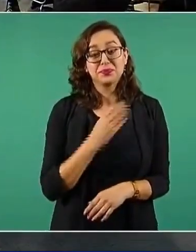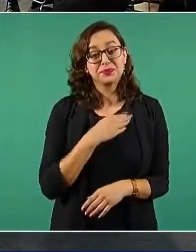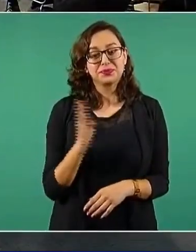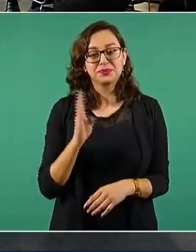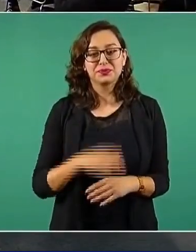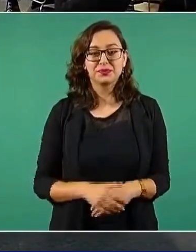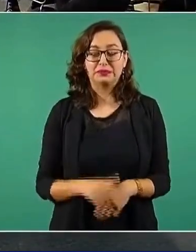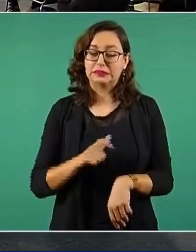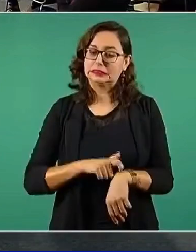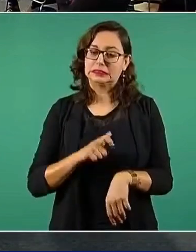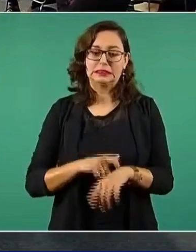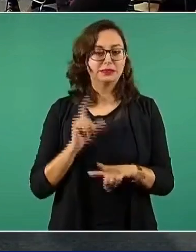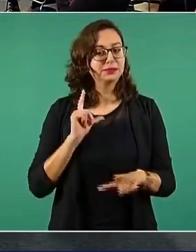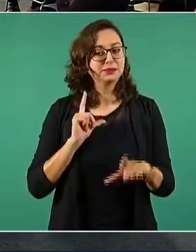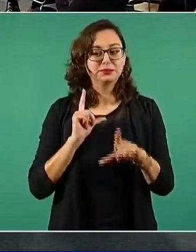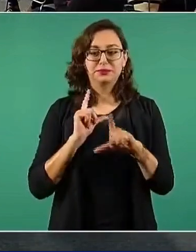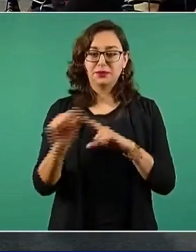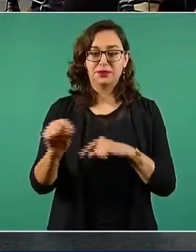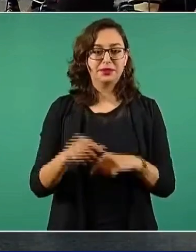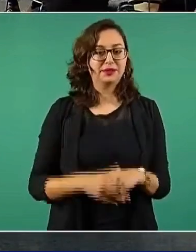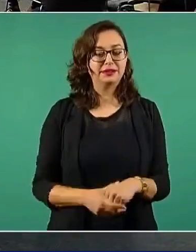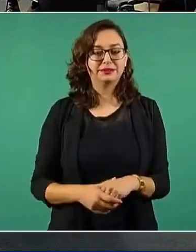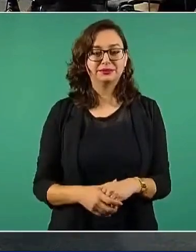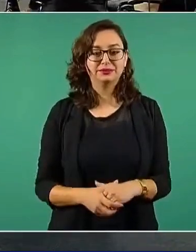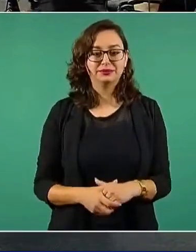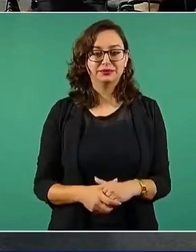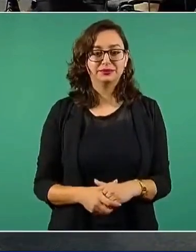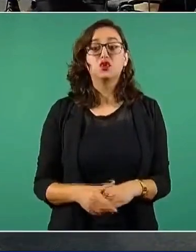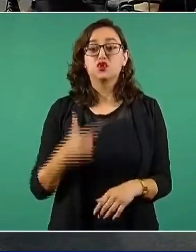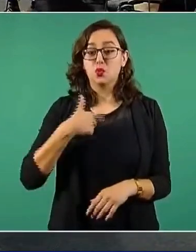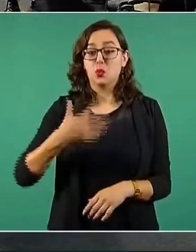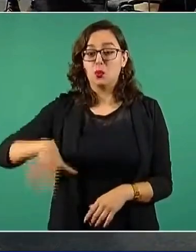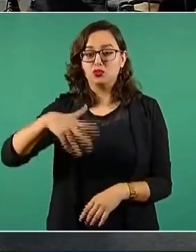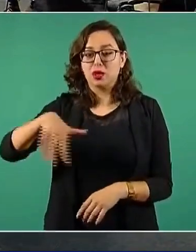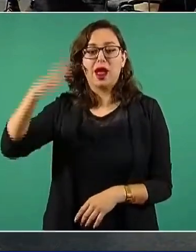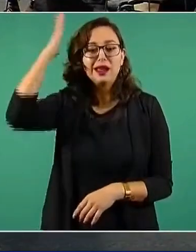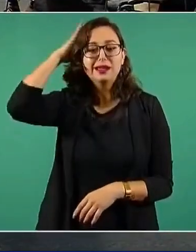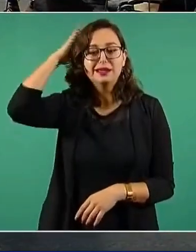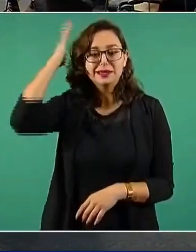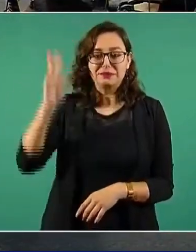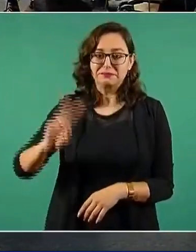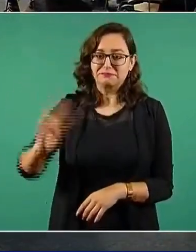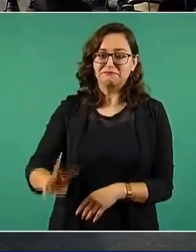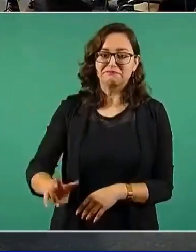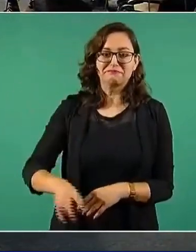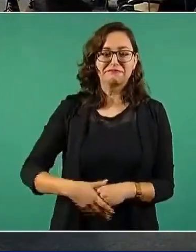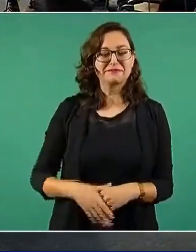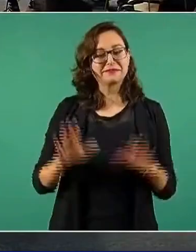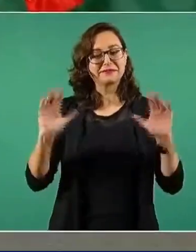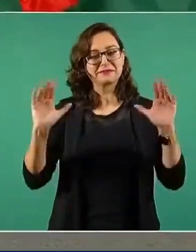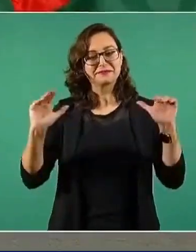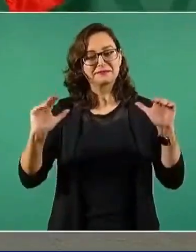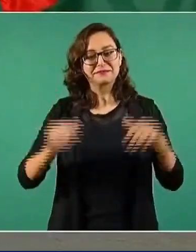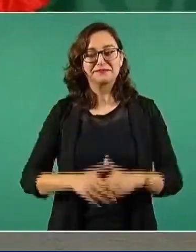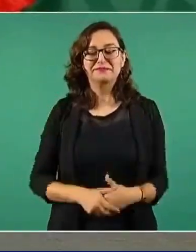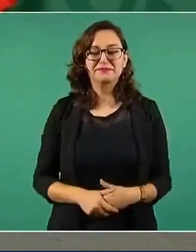Ya me tengo que ir. Ya me voy. A ver, voy a buscar un líder de verdad. Bueno, adiós, adiós.